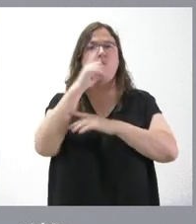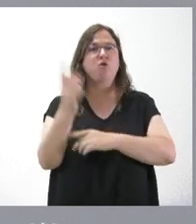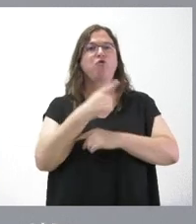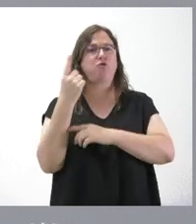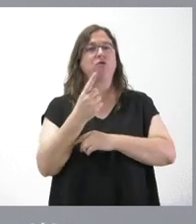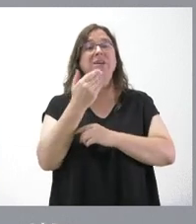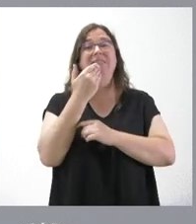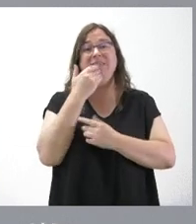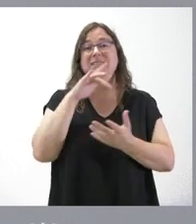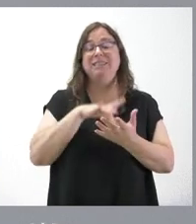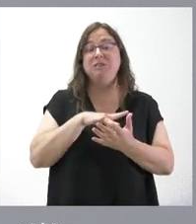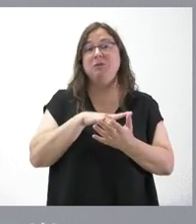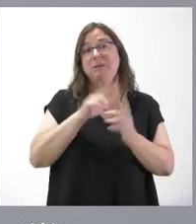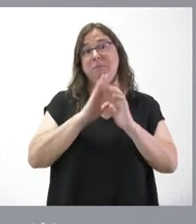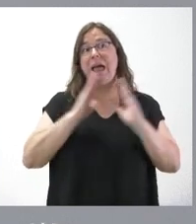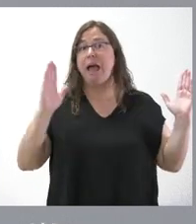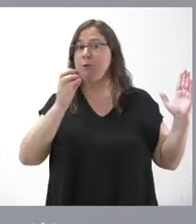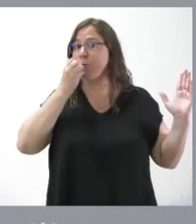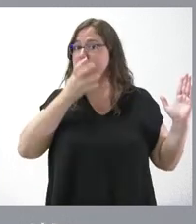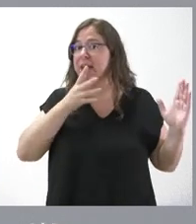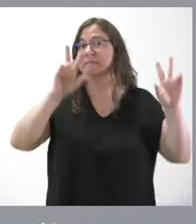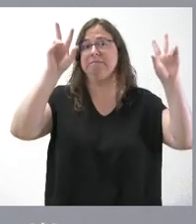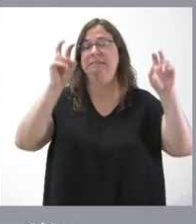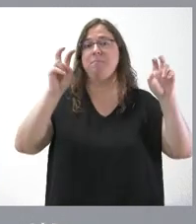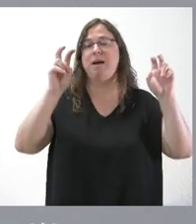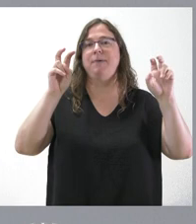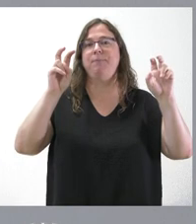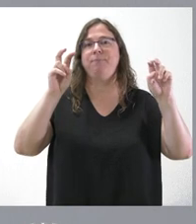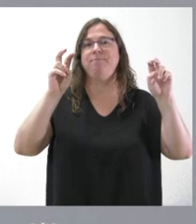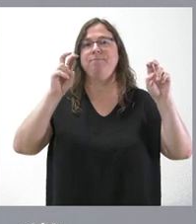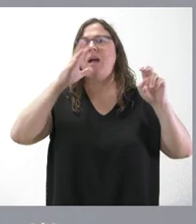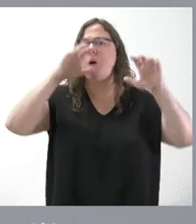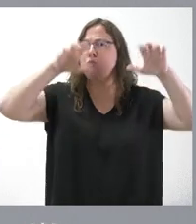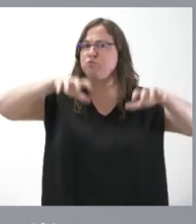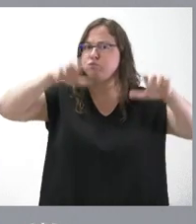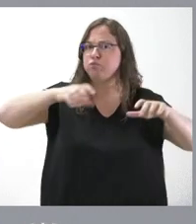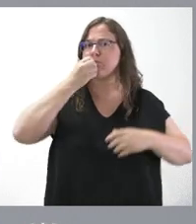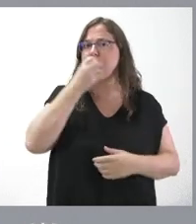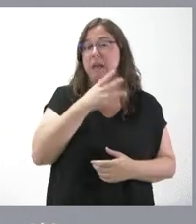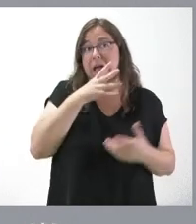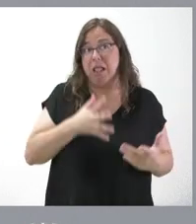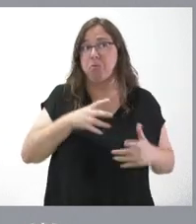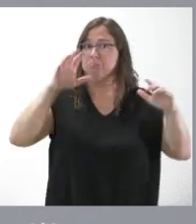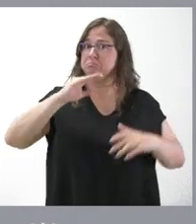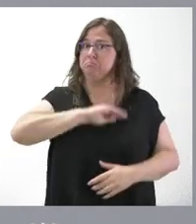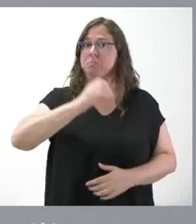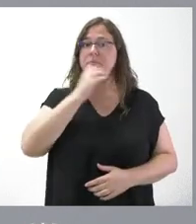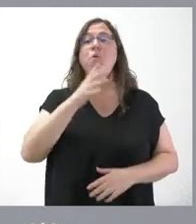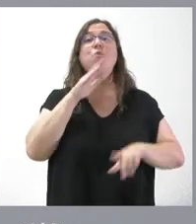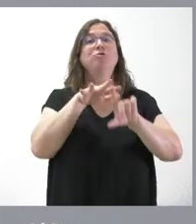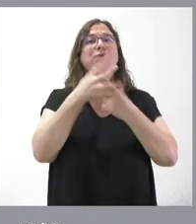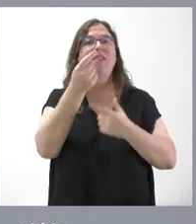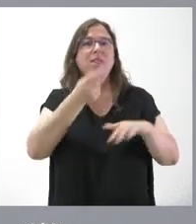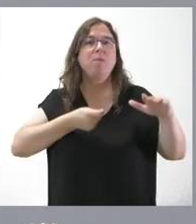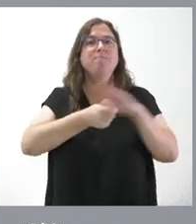un año climatológico ha sido favorable en términos de pluviometría, como ha sido el presente, porque nuestras inversiones